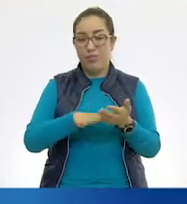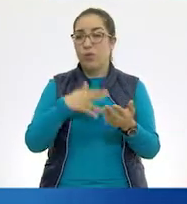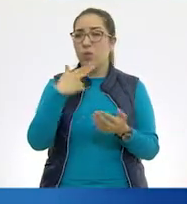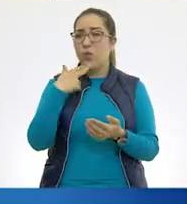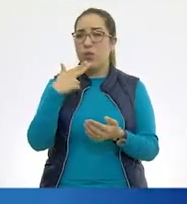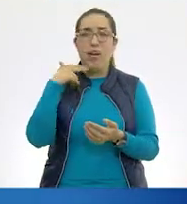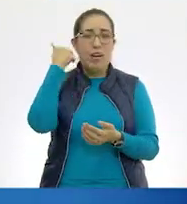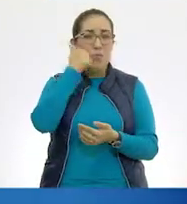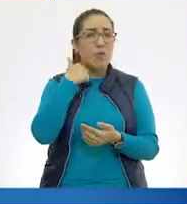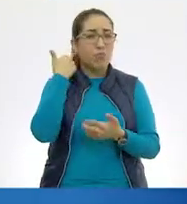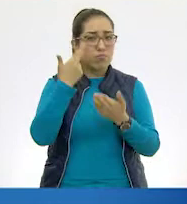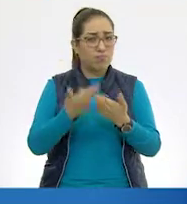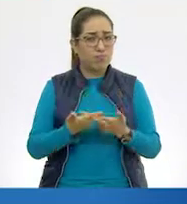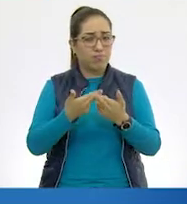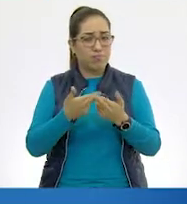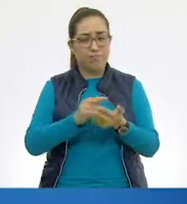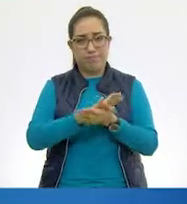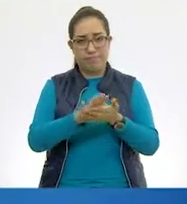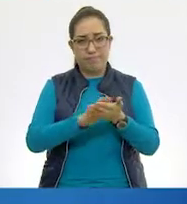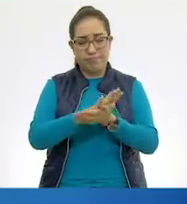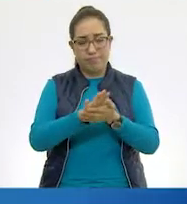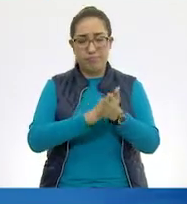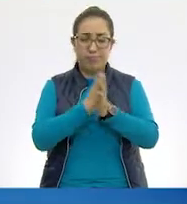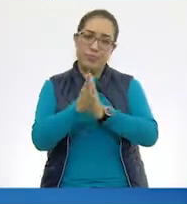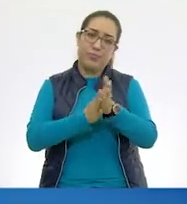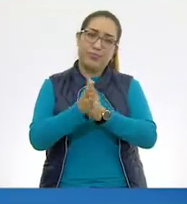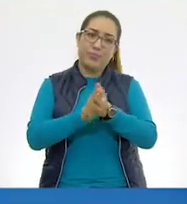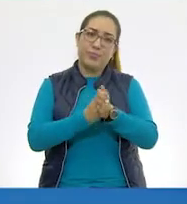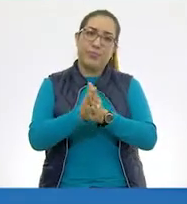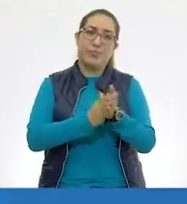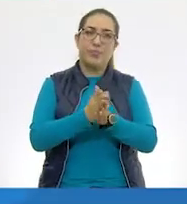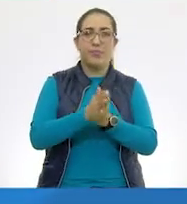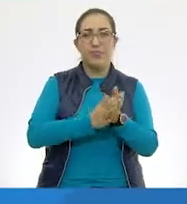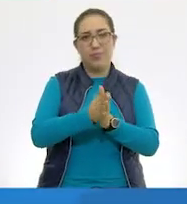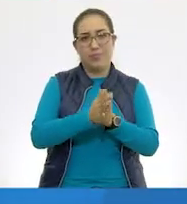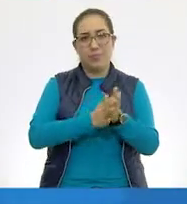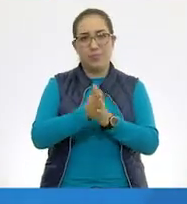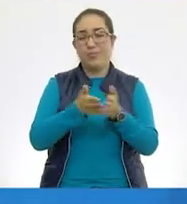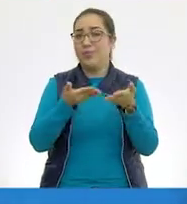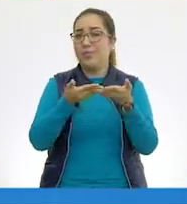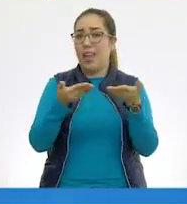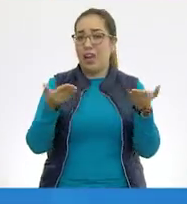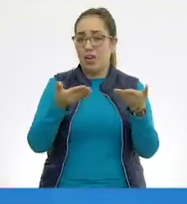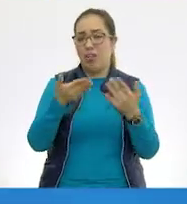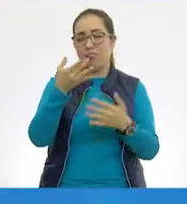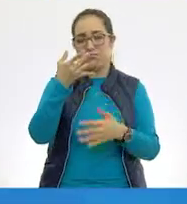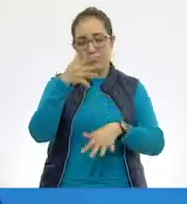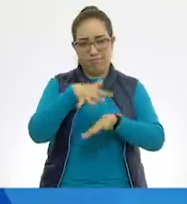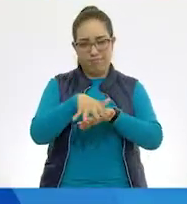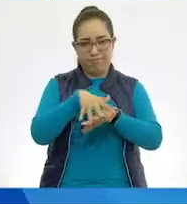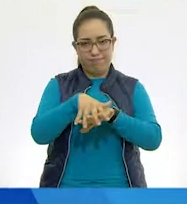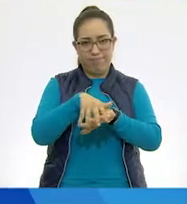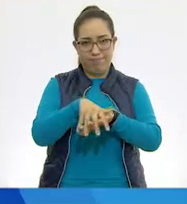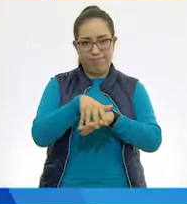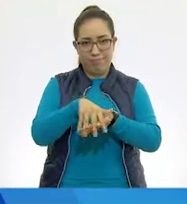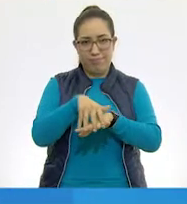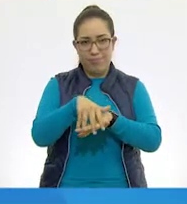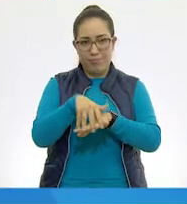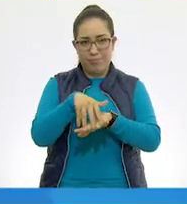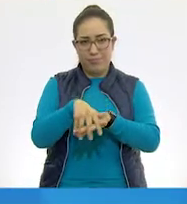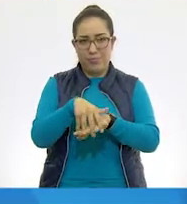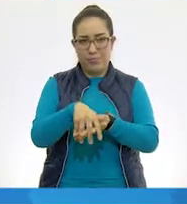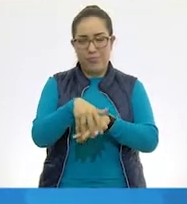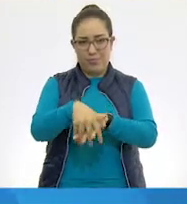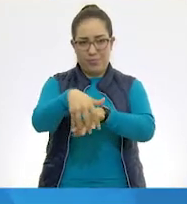Usa suficiente jabón. Frota tus palmas una con la otra. Ahora, frota la palma de una de tus manos contra el